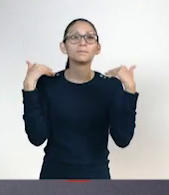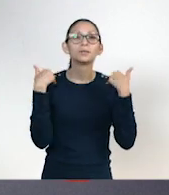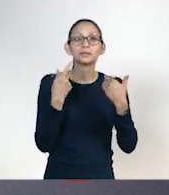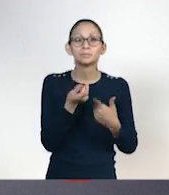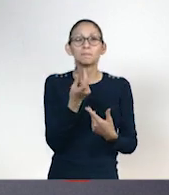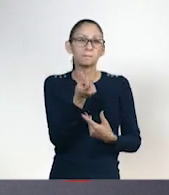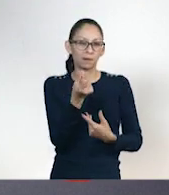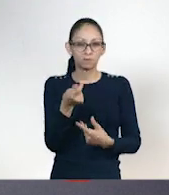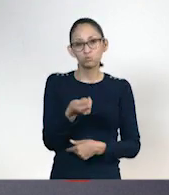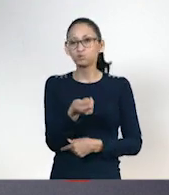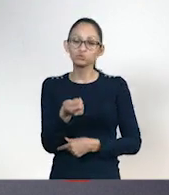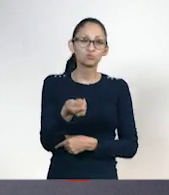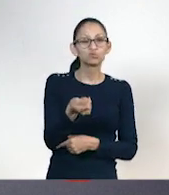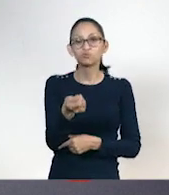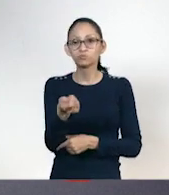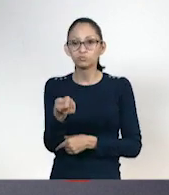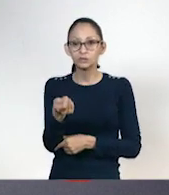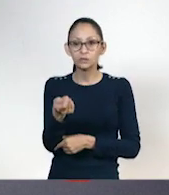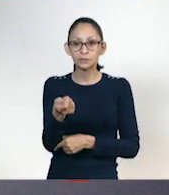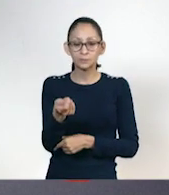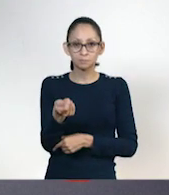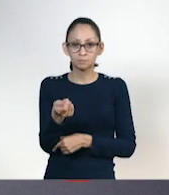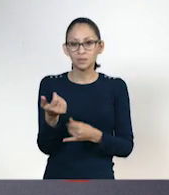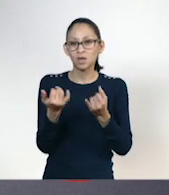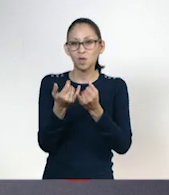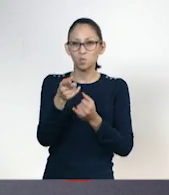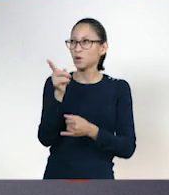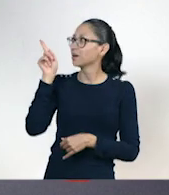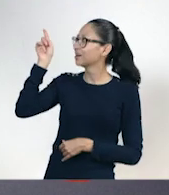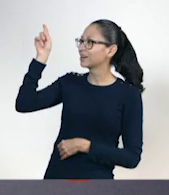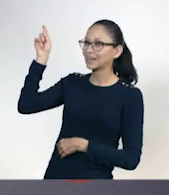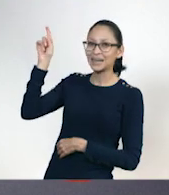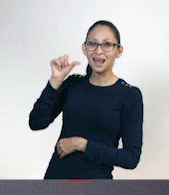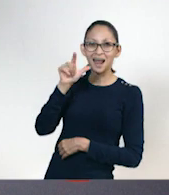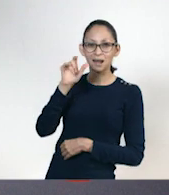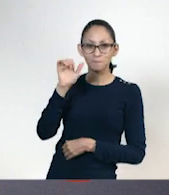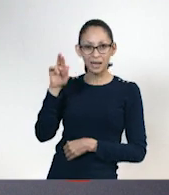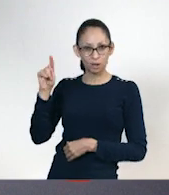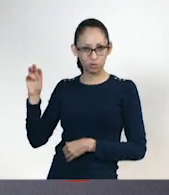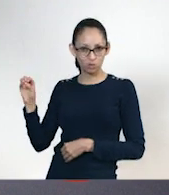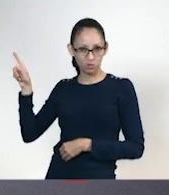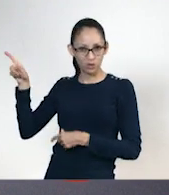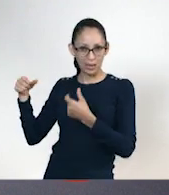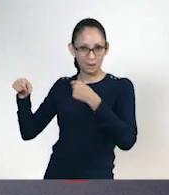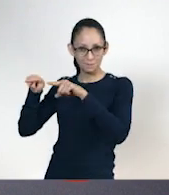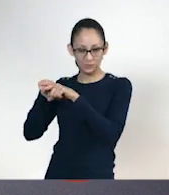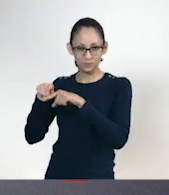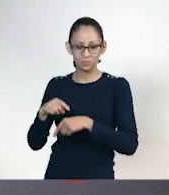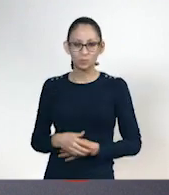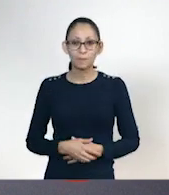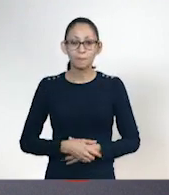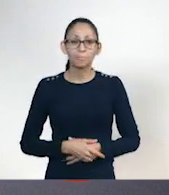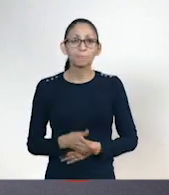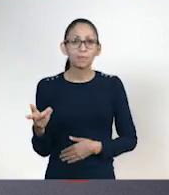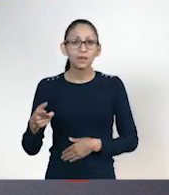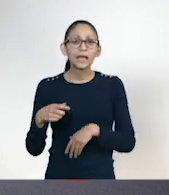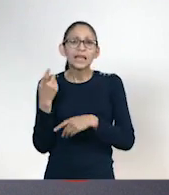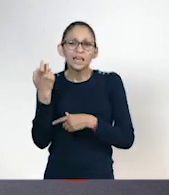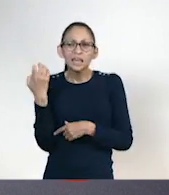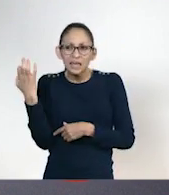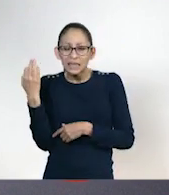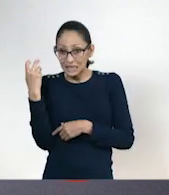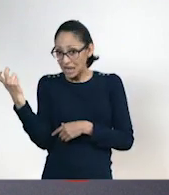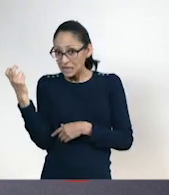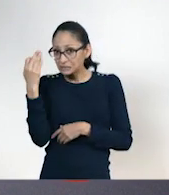Claro. ...así como Alberto... Increíble que vino Fido. ...se estará contando como actividad